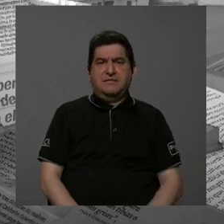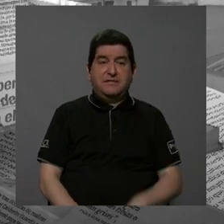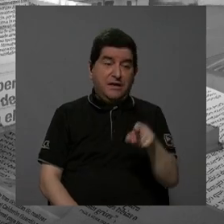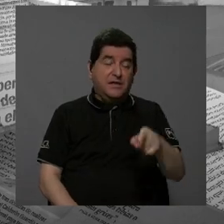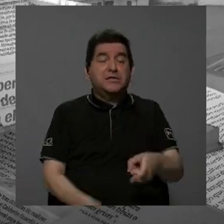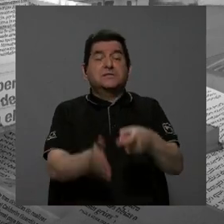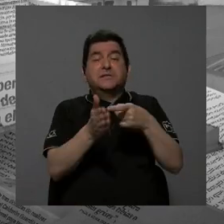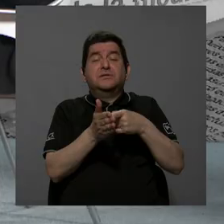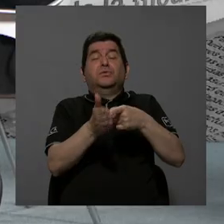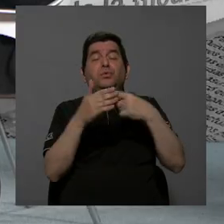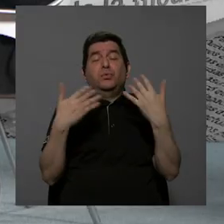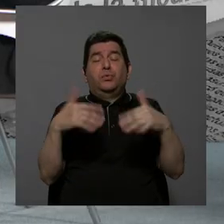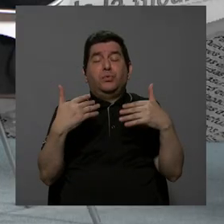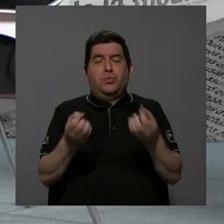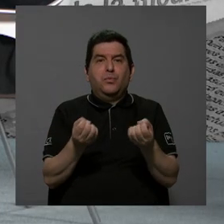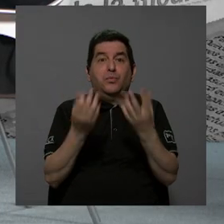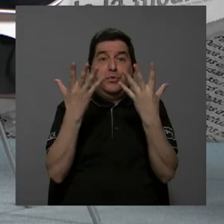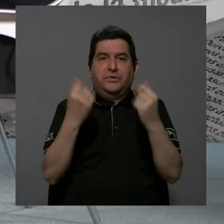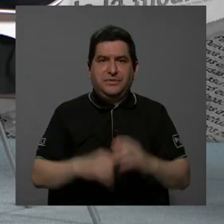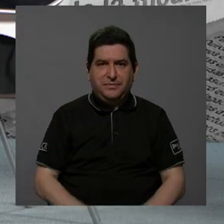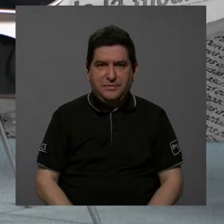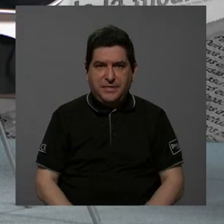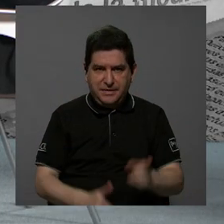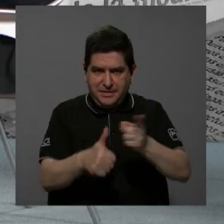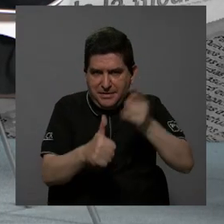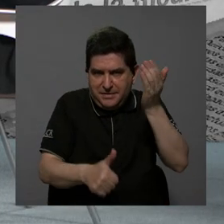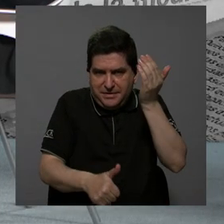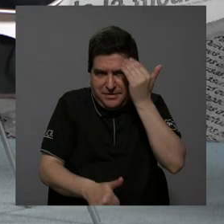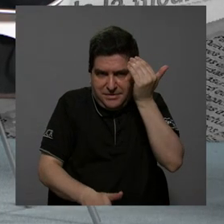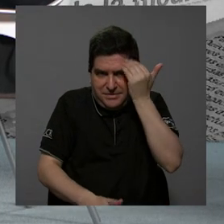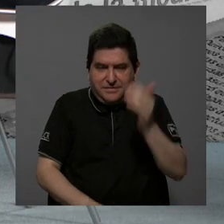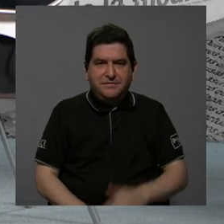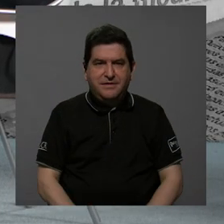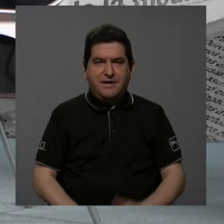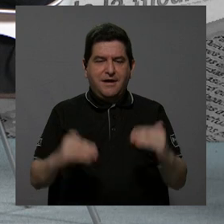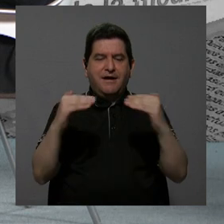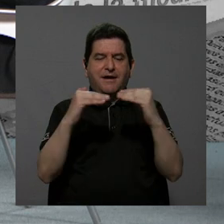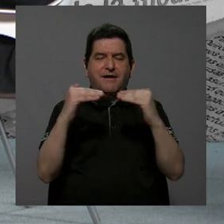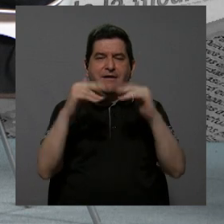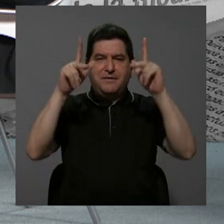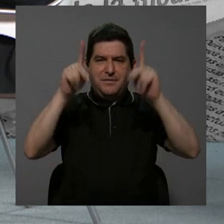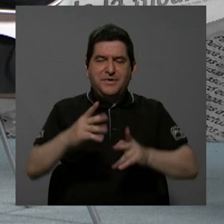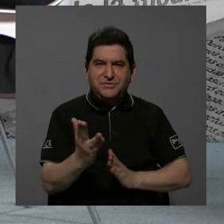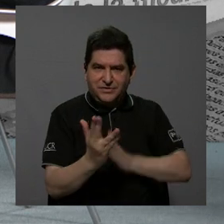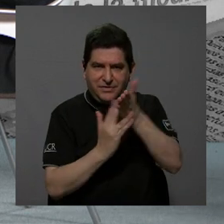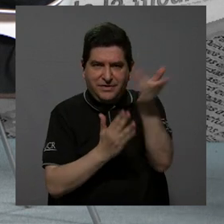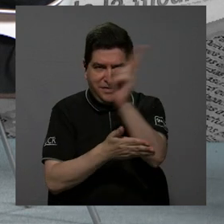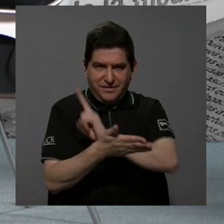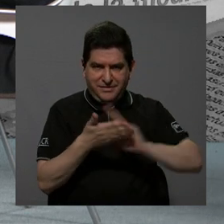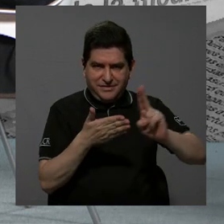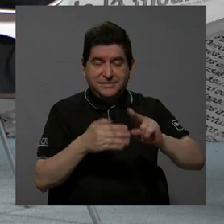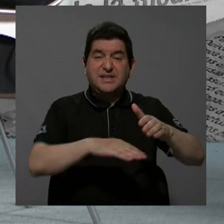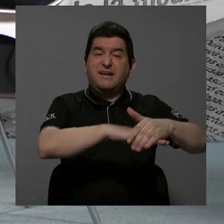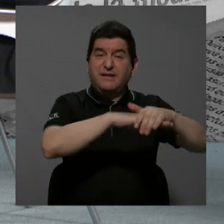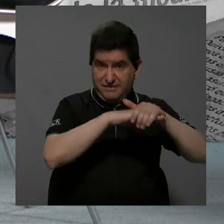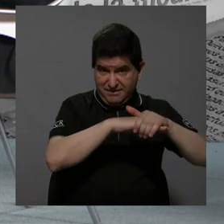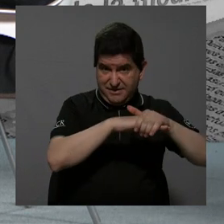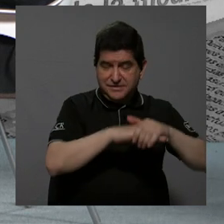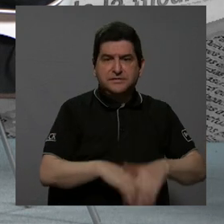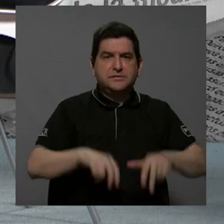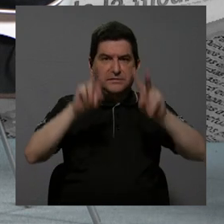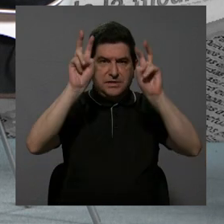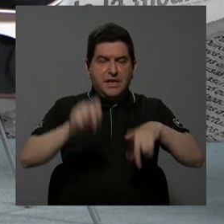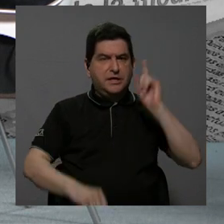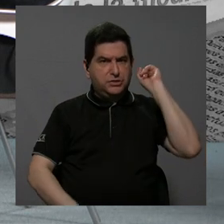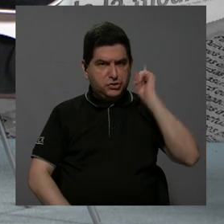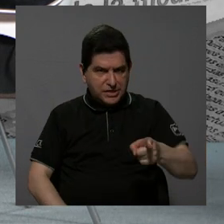solicitados. Eso nos va a permitir, primero, saber cuál es el nivel de las personas que entran a una universidad en inglés, porque el examen va a